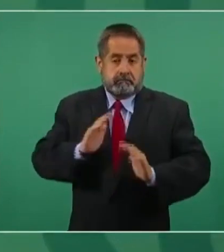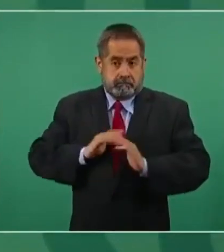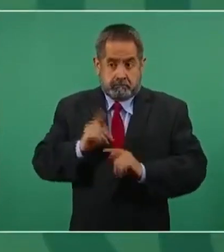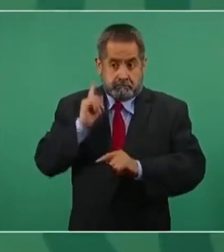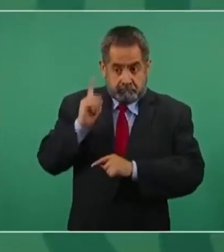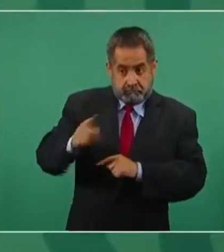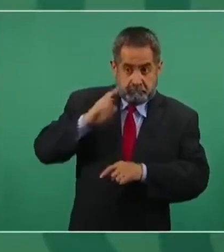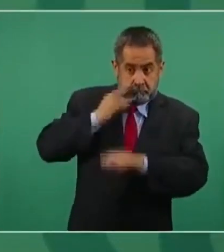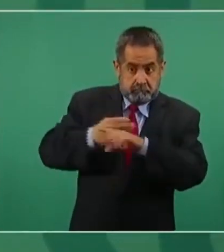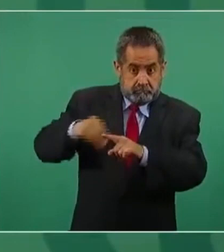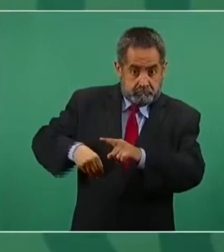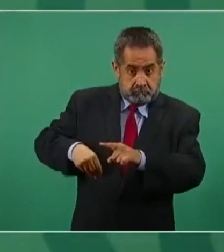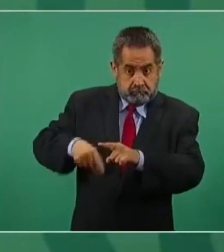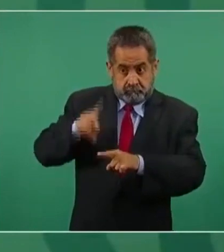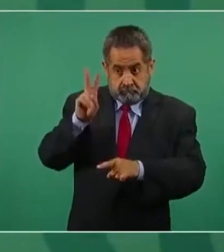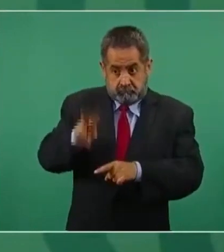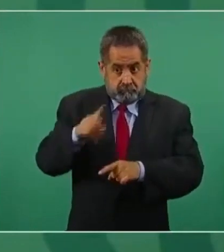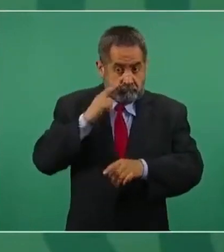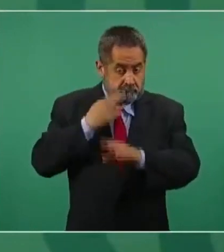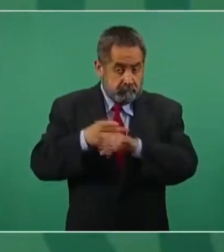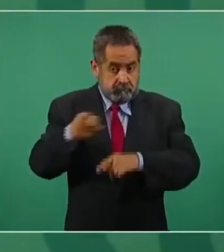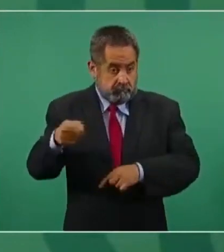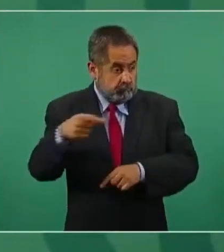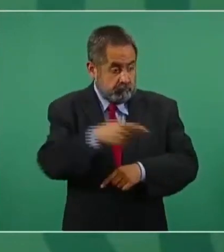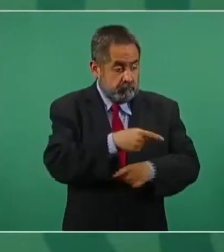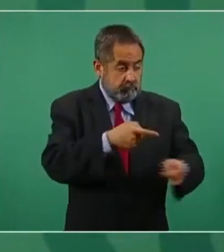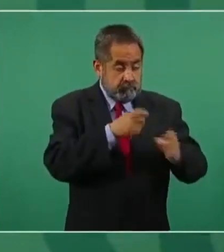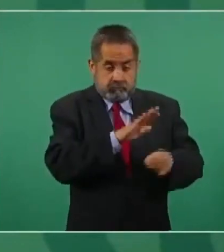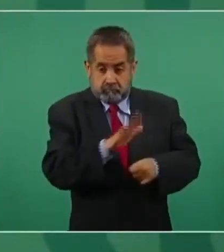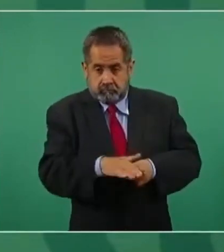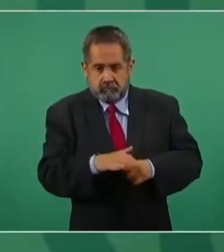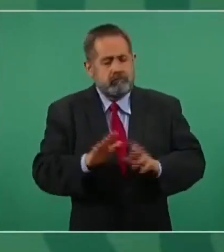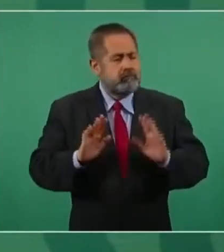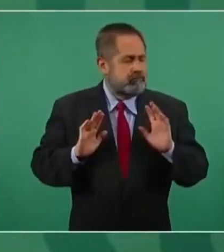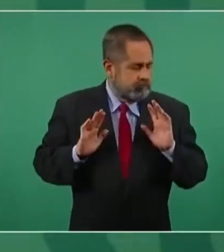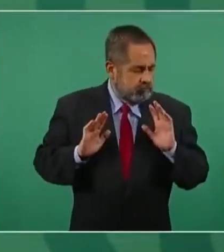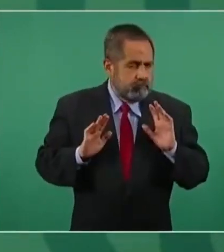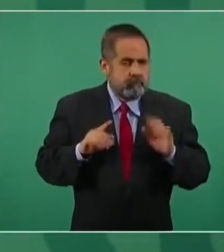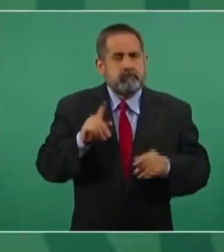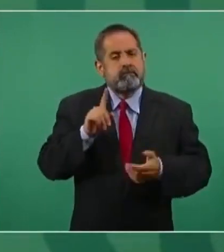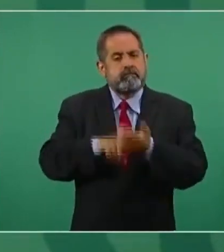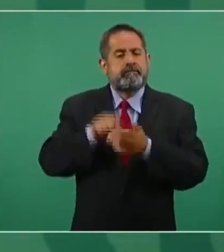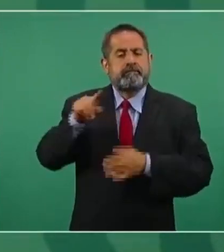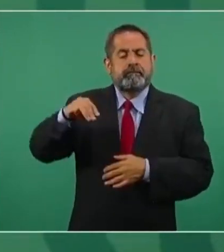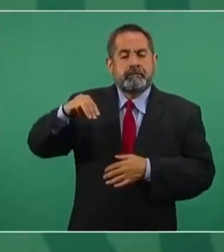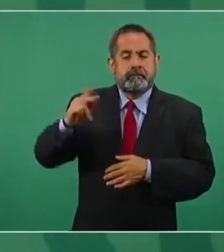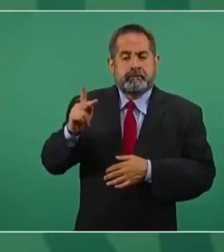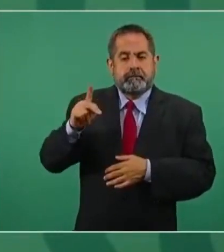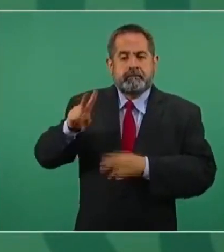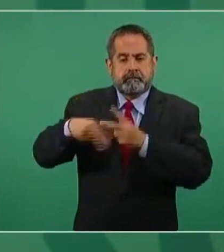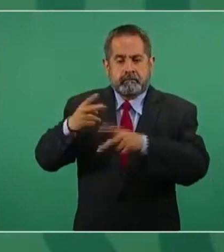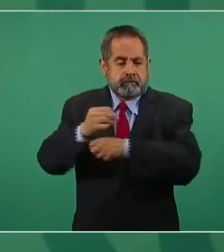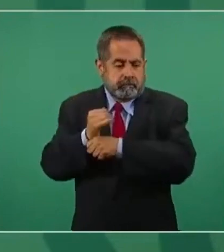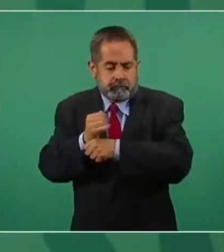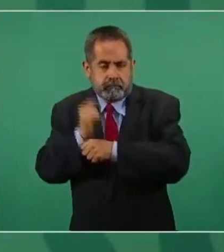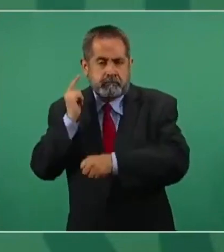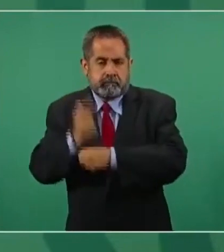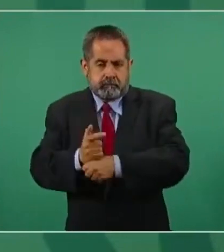hubo esta responsabilidad, pero eso es el Ministerio Público el que lo va a resolver.